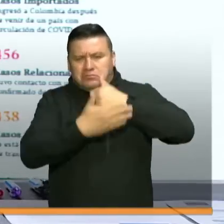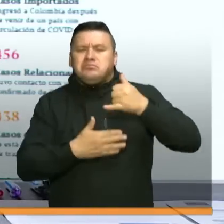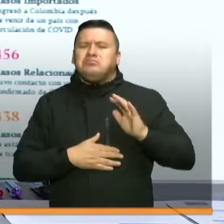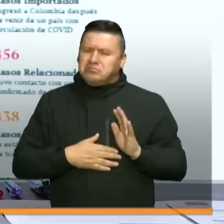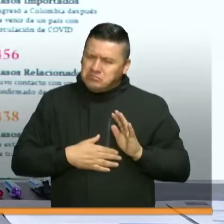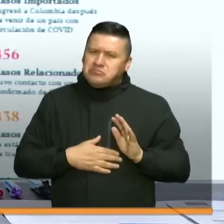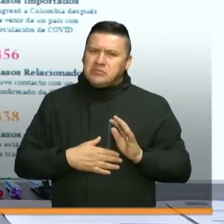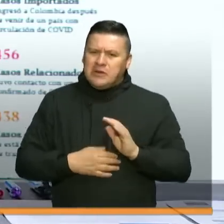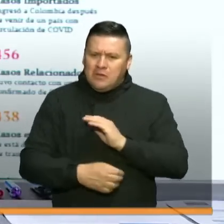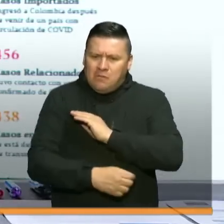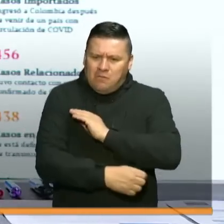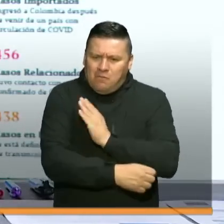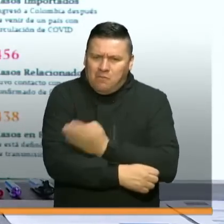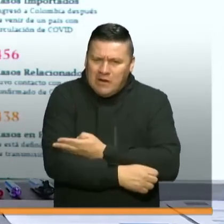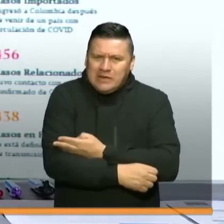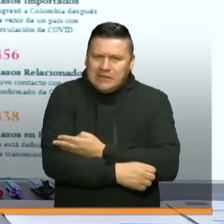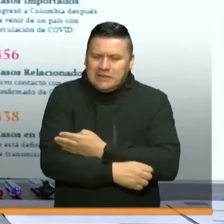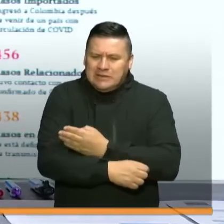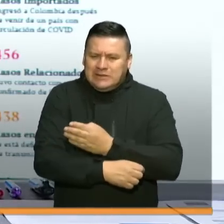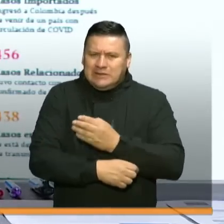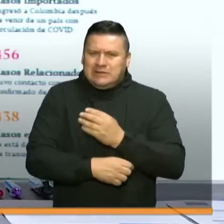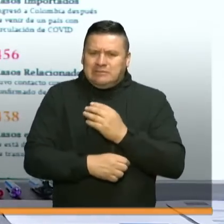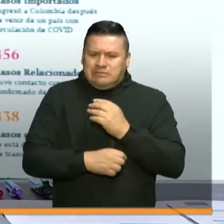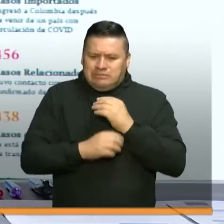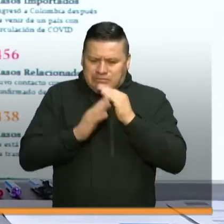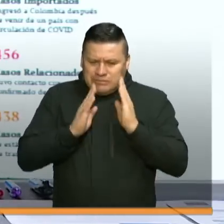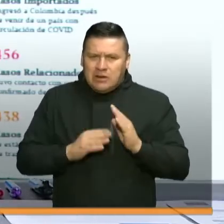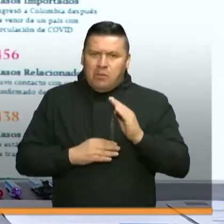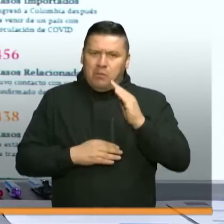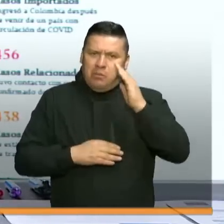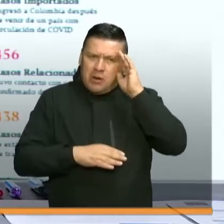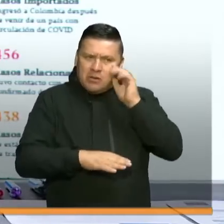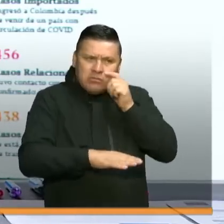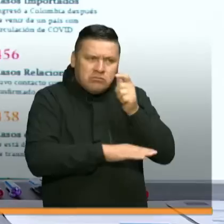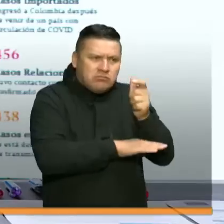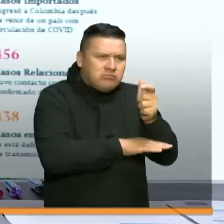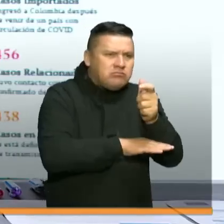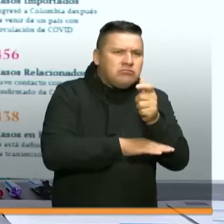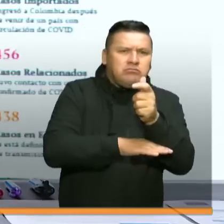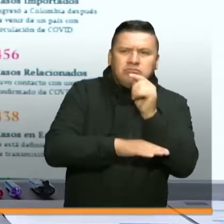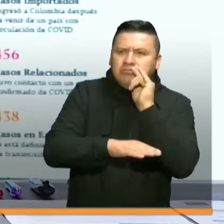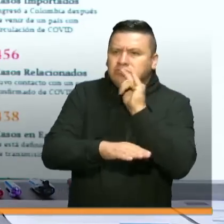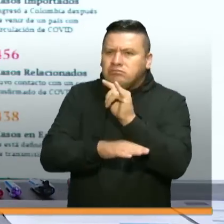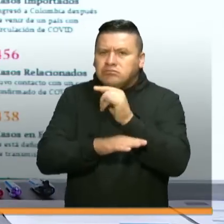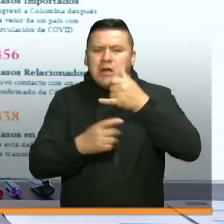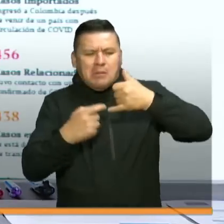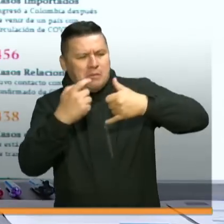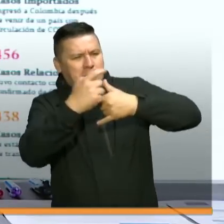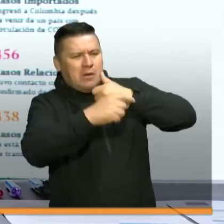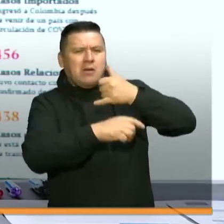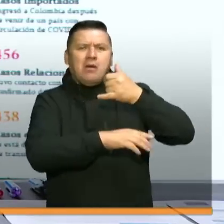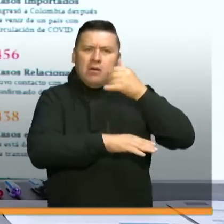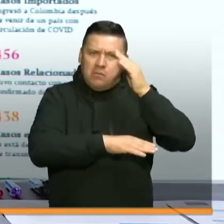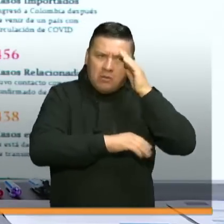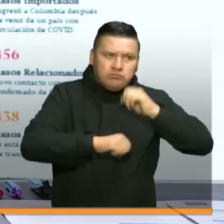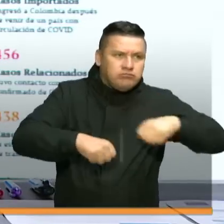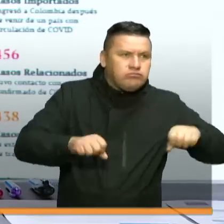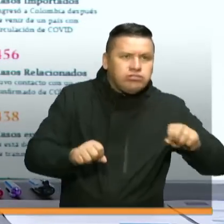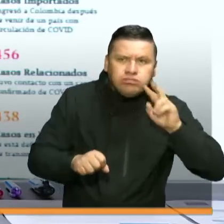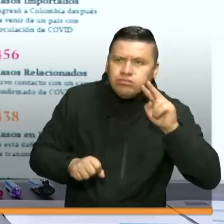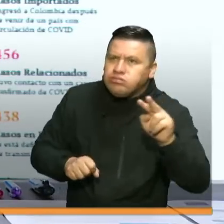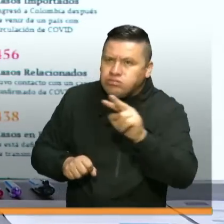fuerza pública y con unas autoridades que han estado también haciendo pedagogía en los territorios y que han estado haciendo